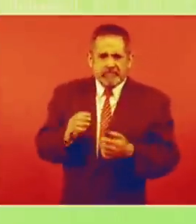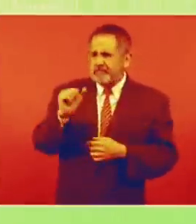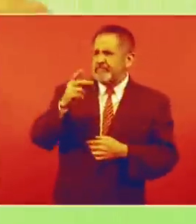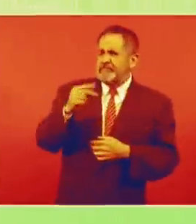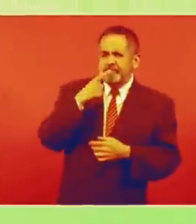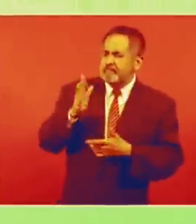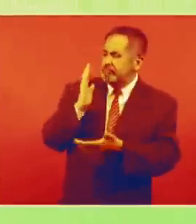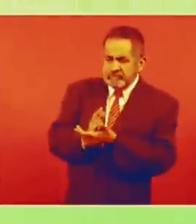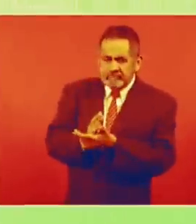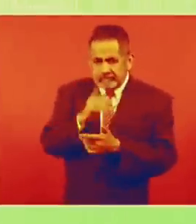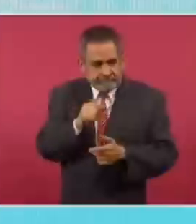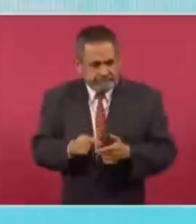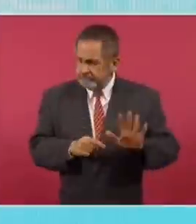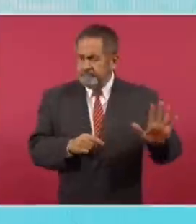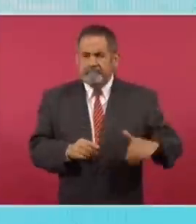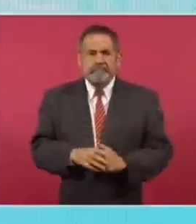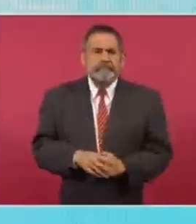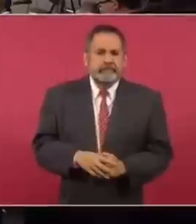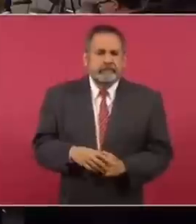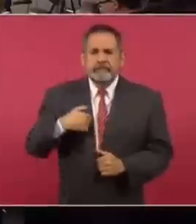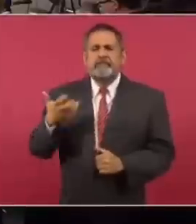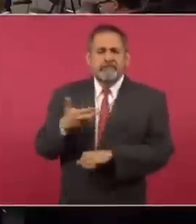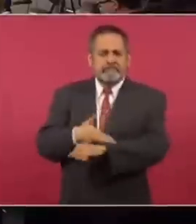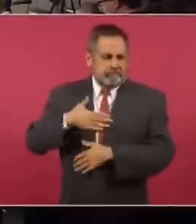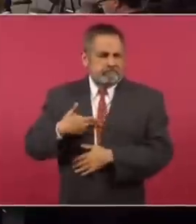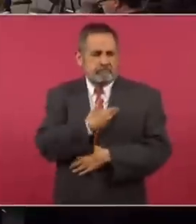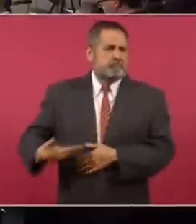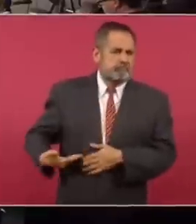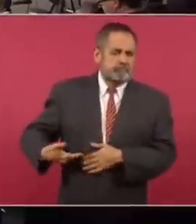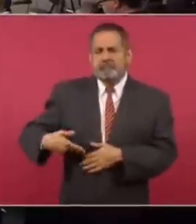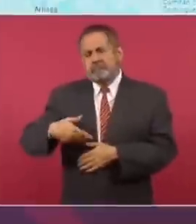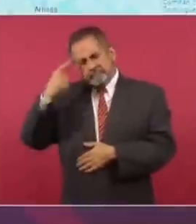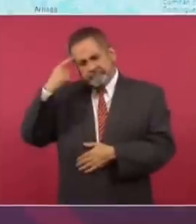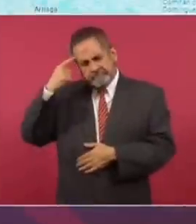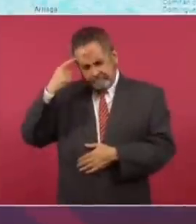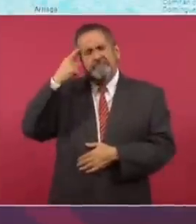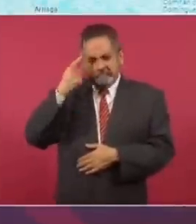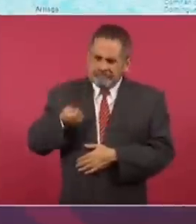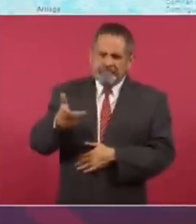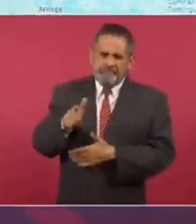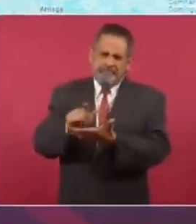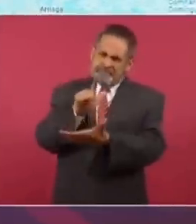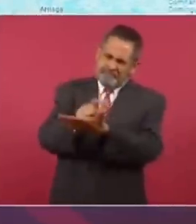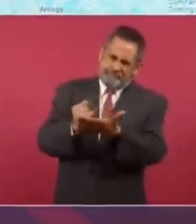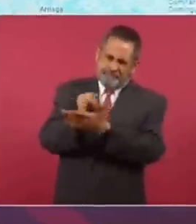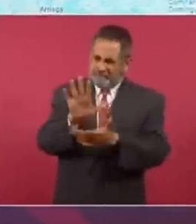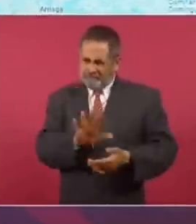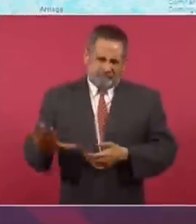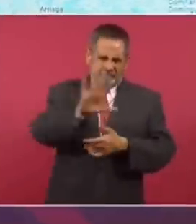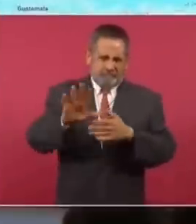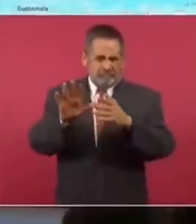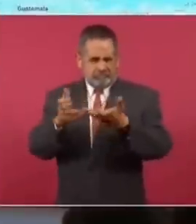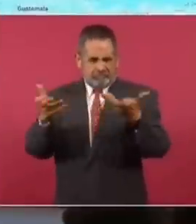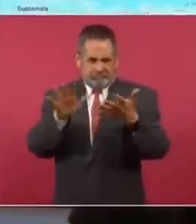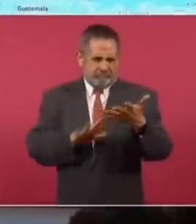amparos y detenernos. Entonces, ¿qué hicimos en uso de nuestras facultades? Se declaró de que toda esta región